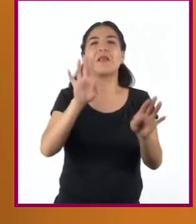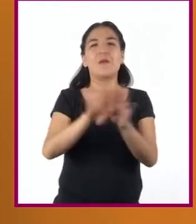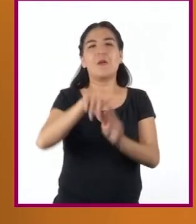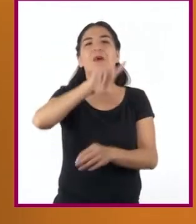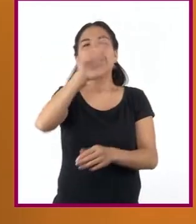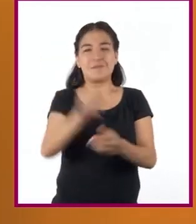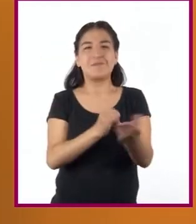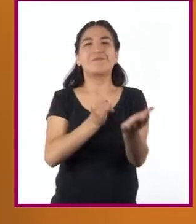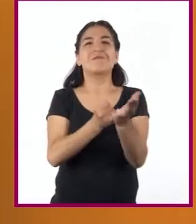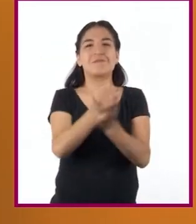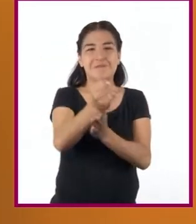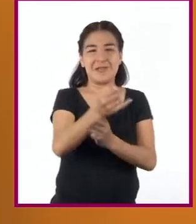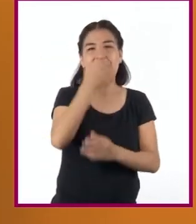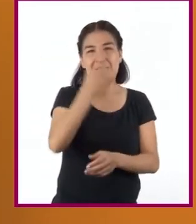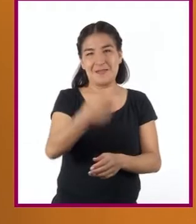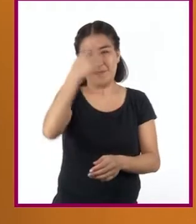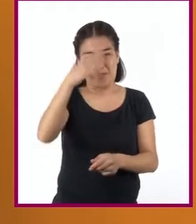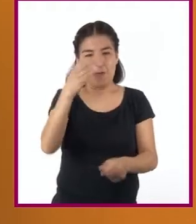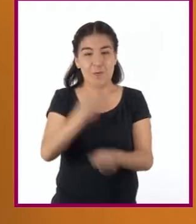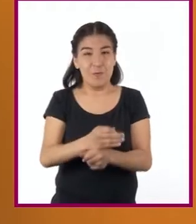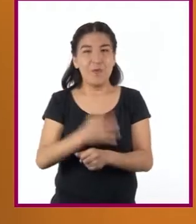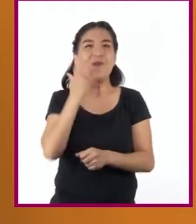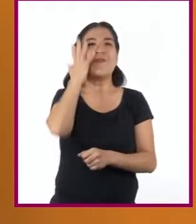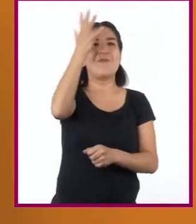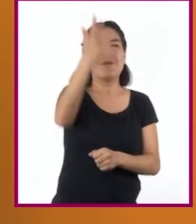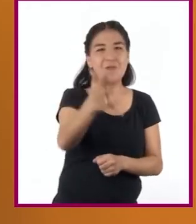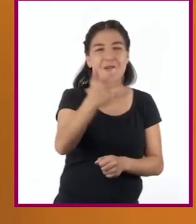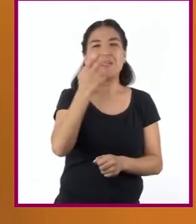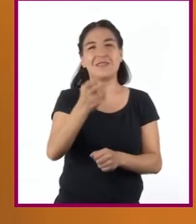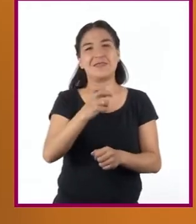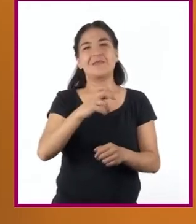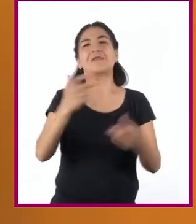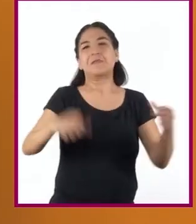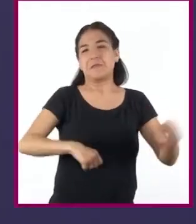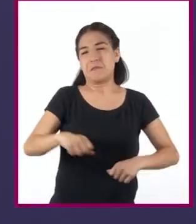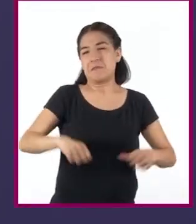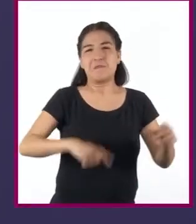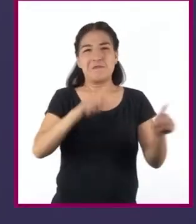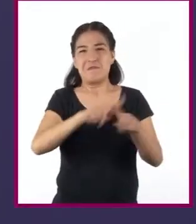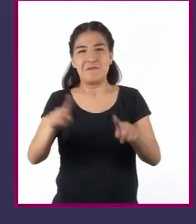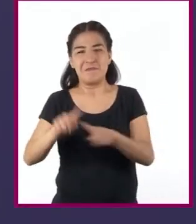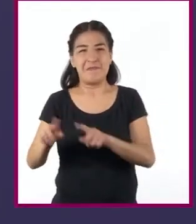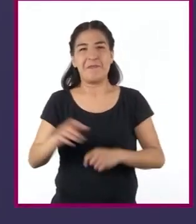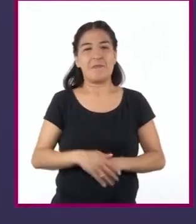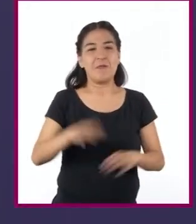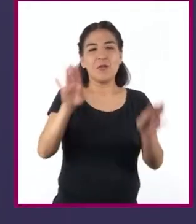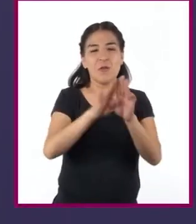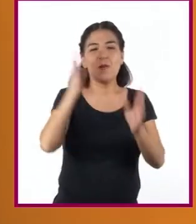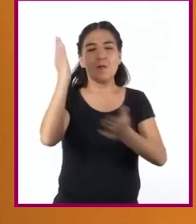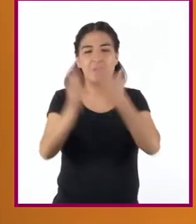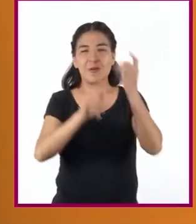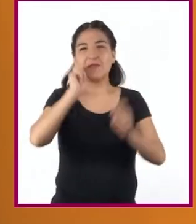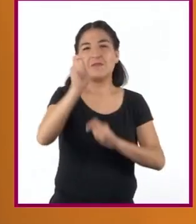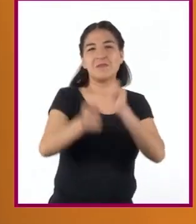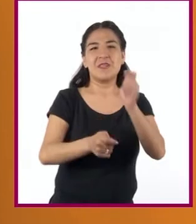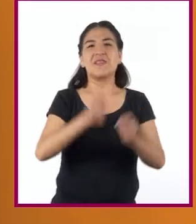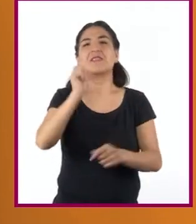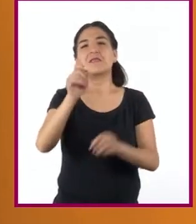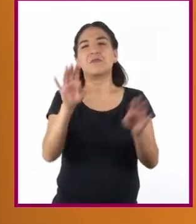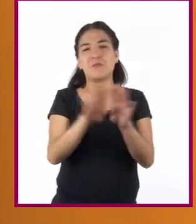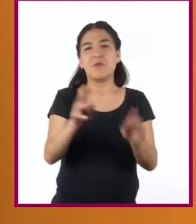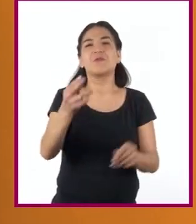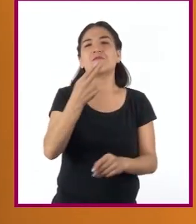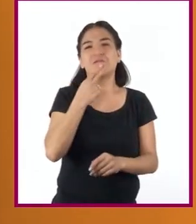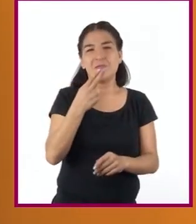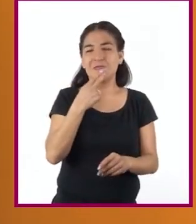decisiones relativa al presente y al futuro de una determinada actividad. El análisis e interpretación son herramientas